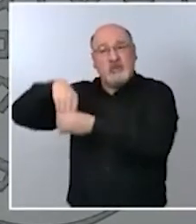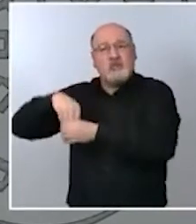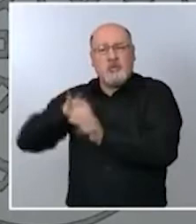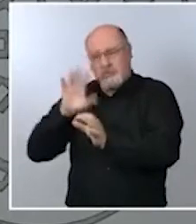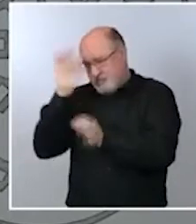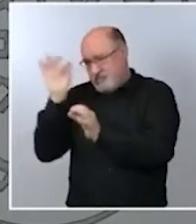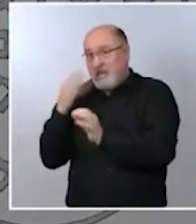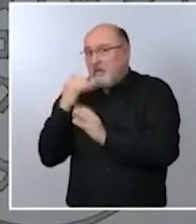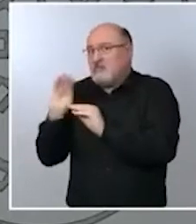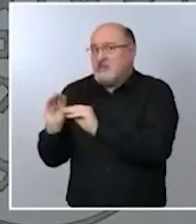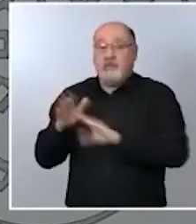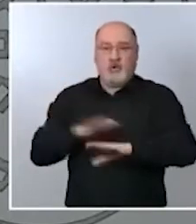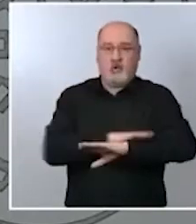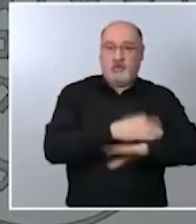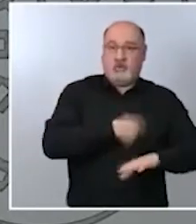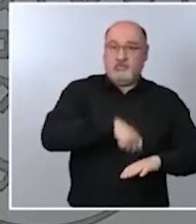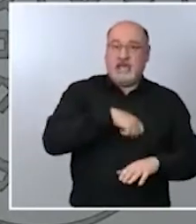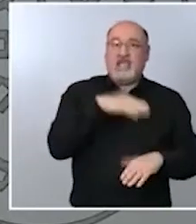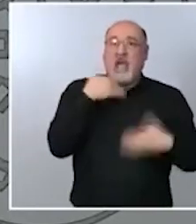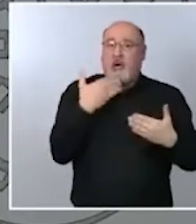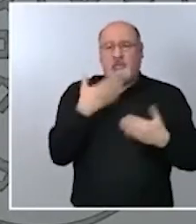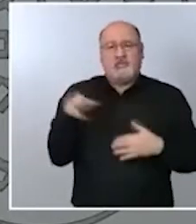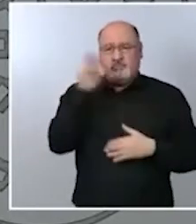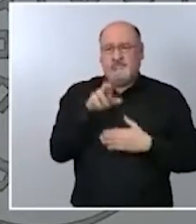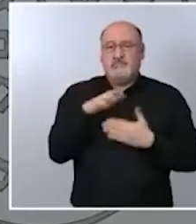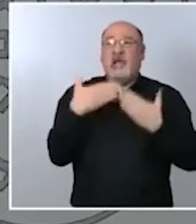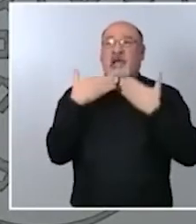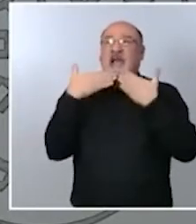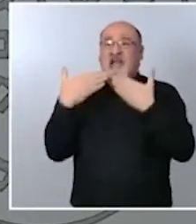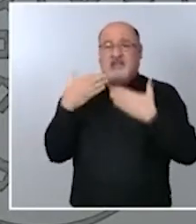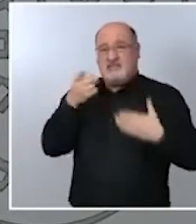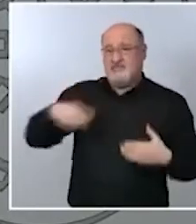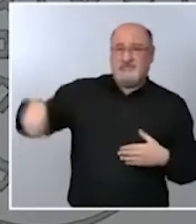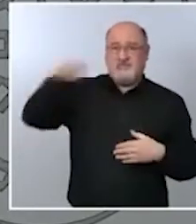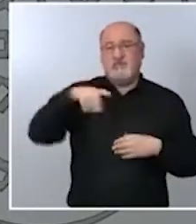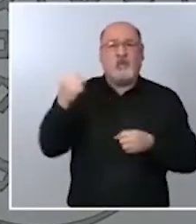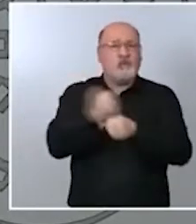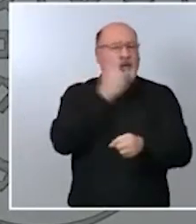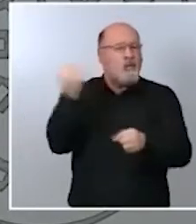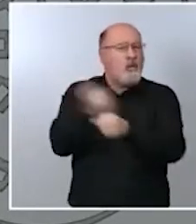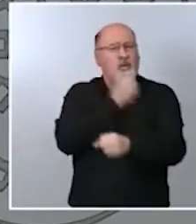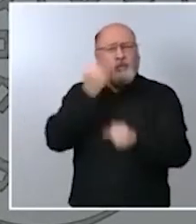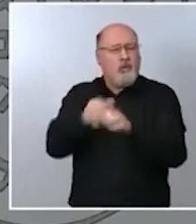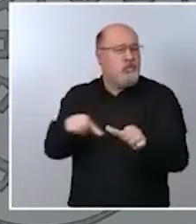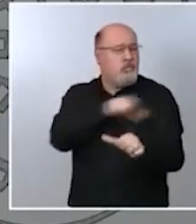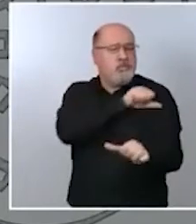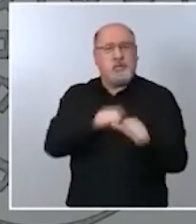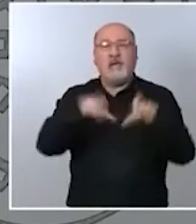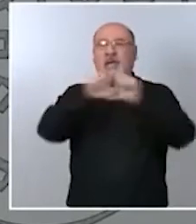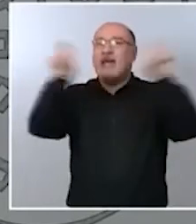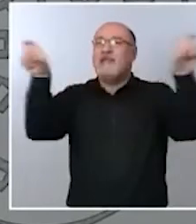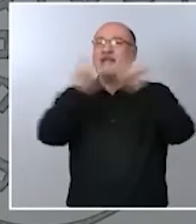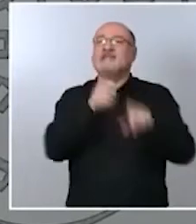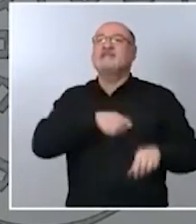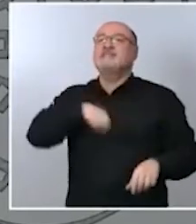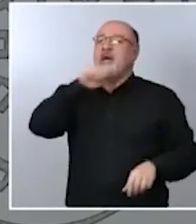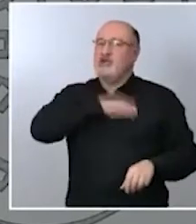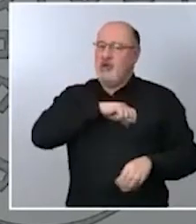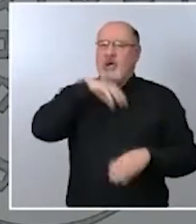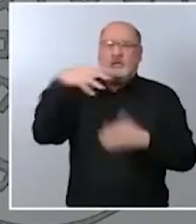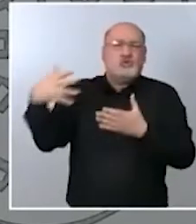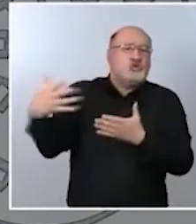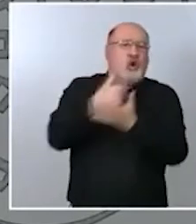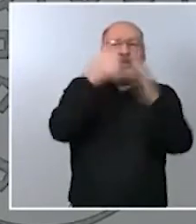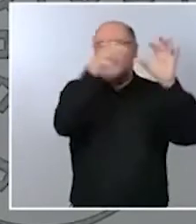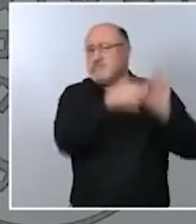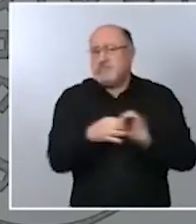ejecutivo queremos agradecer el trabajo que se viene desarrollando por todas las empresas españolas intentando tanto